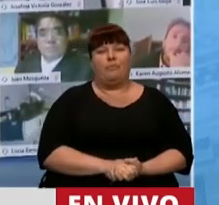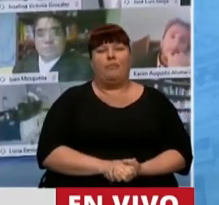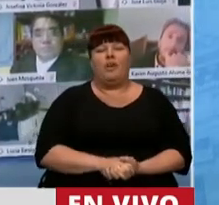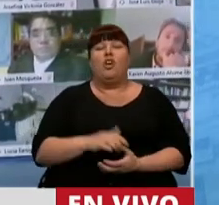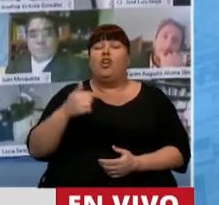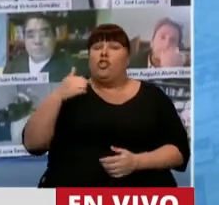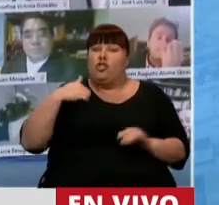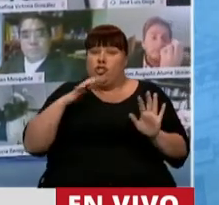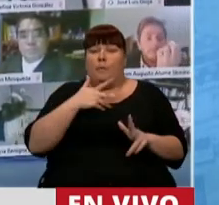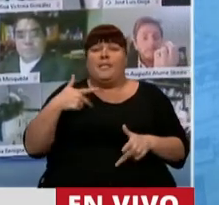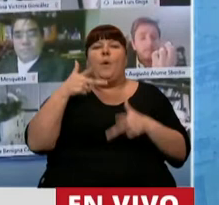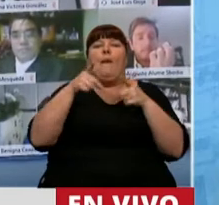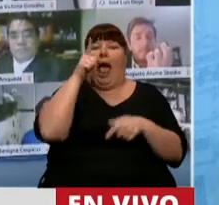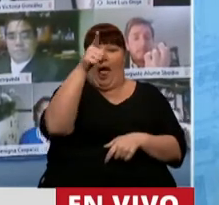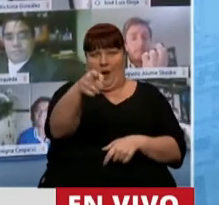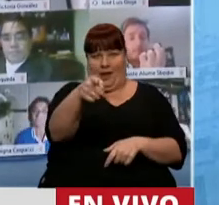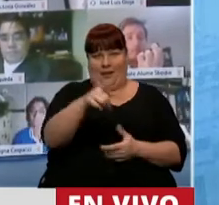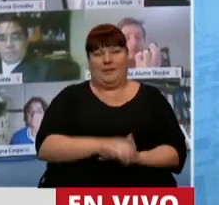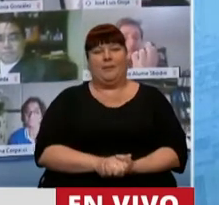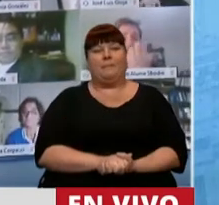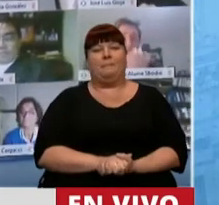pero yo, señor Presidente, le quiero hablar a usted